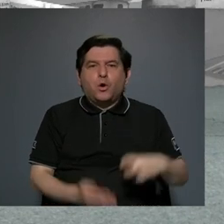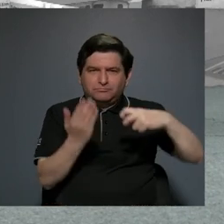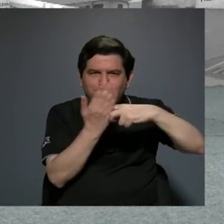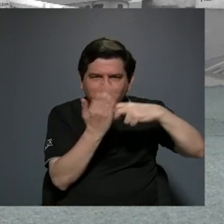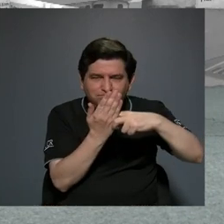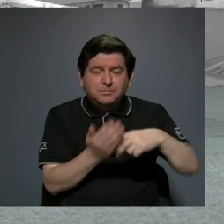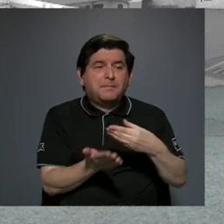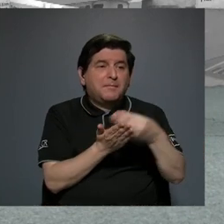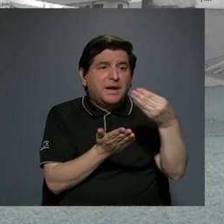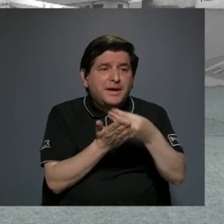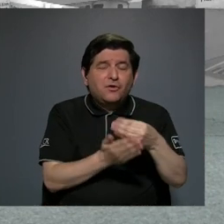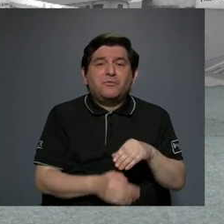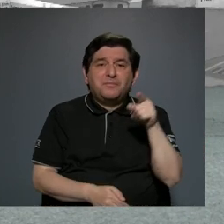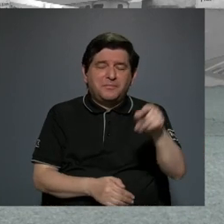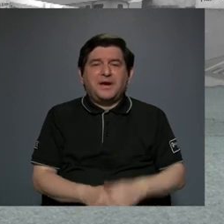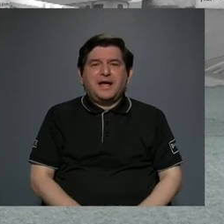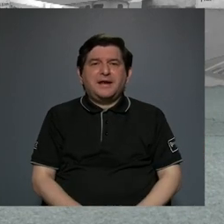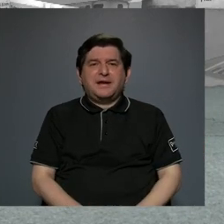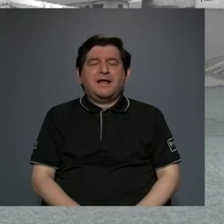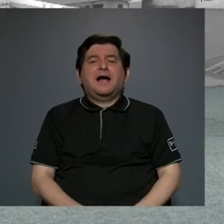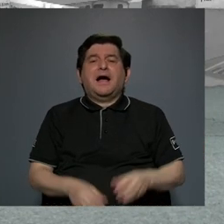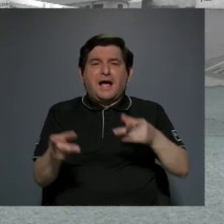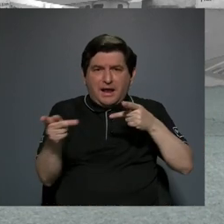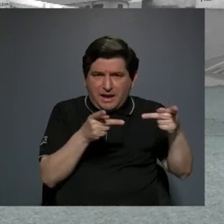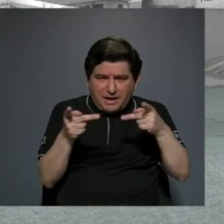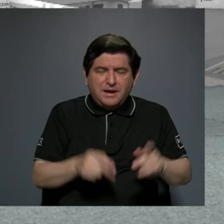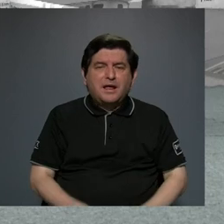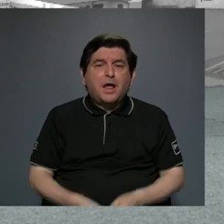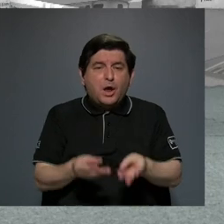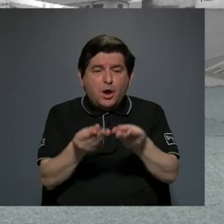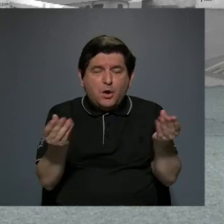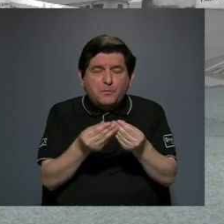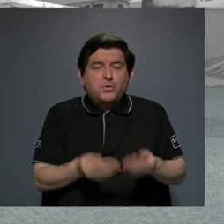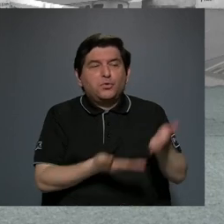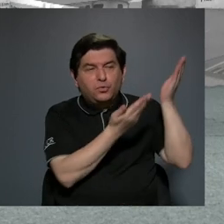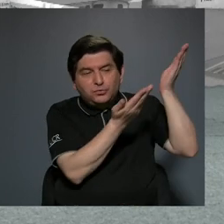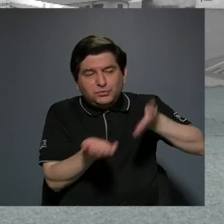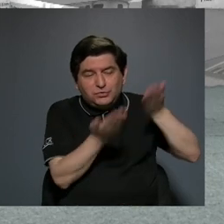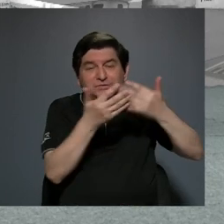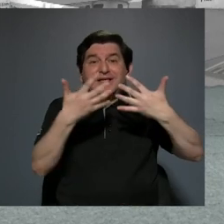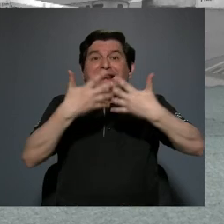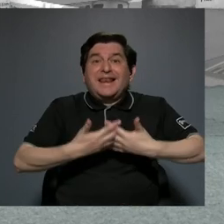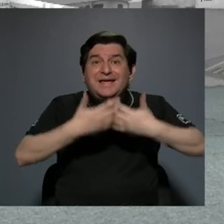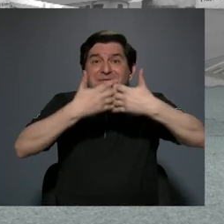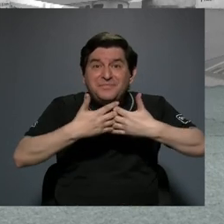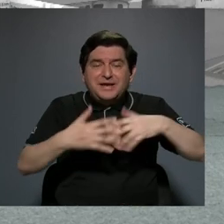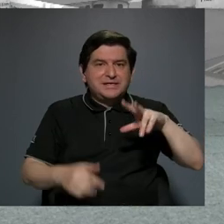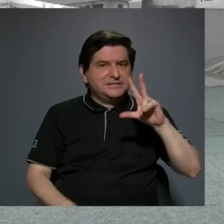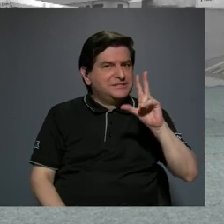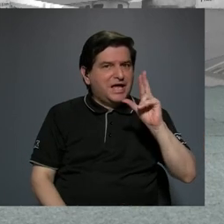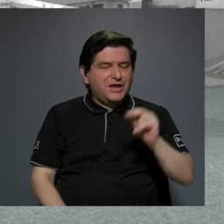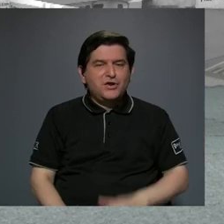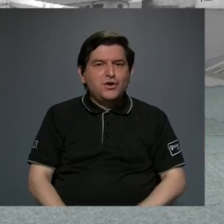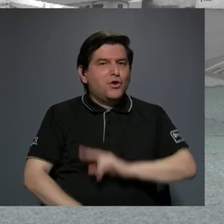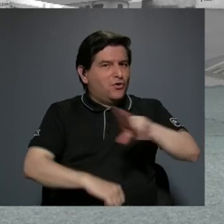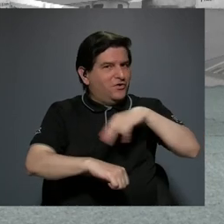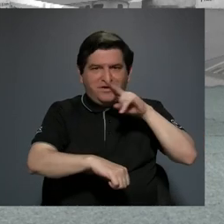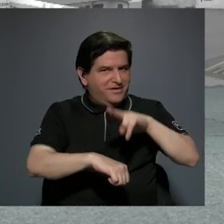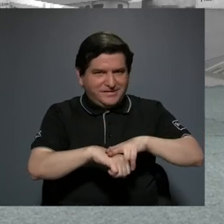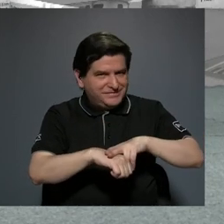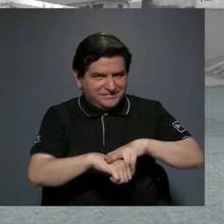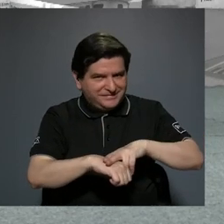iban a comprar a los comisariatos de los productos que importaba la compañía ni siquiera de los productos aquí en Nacional.